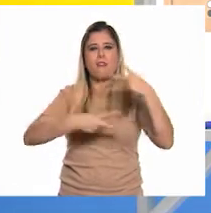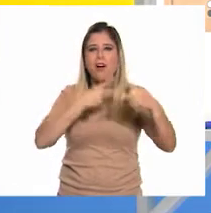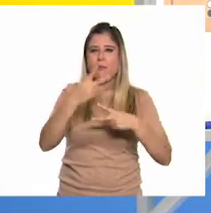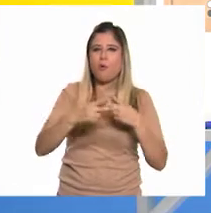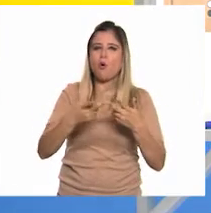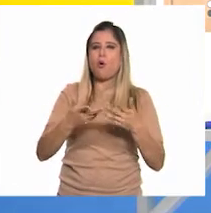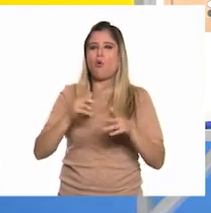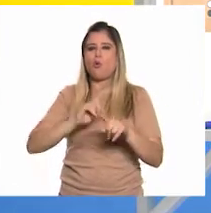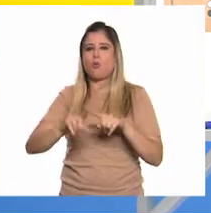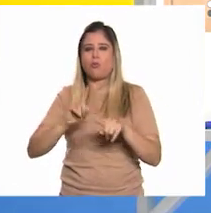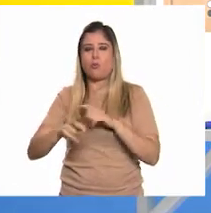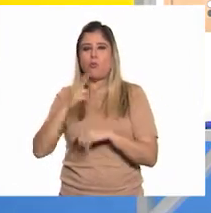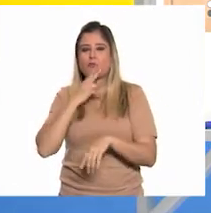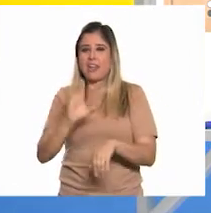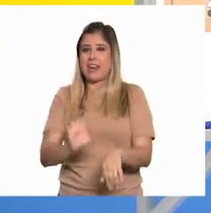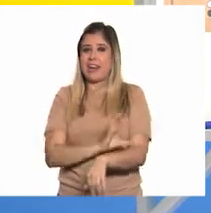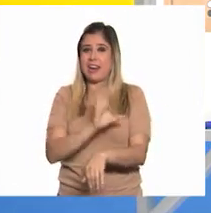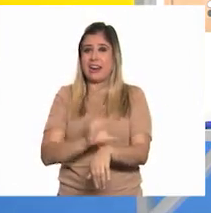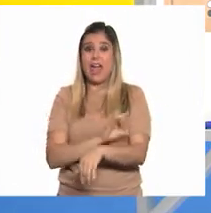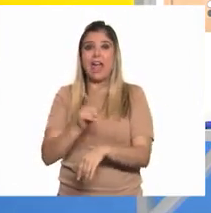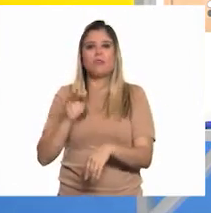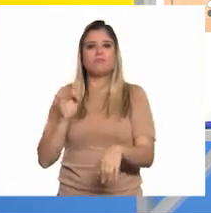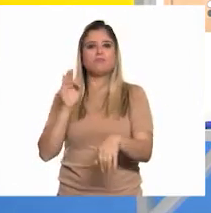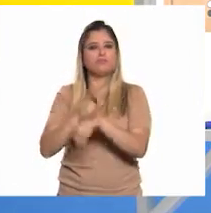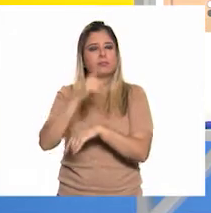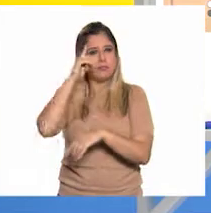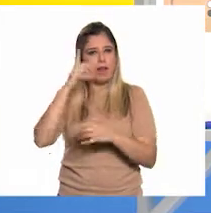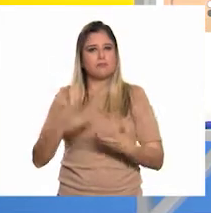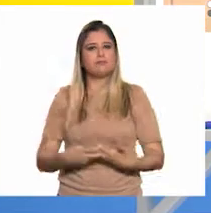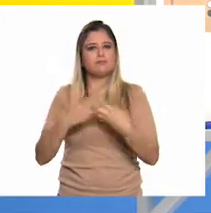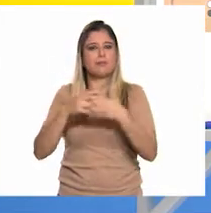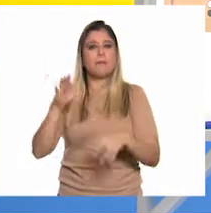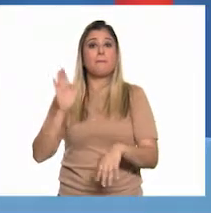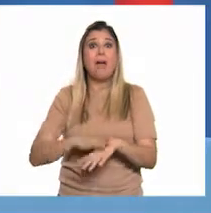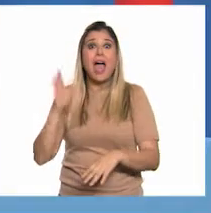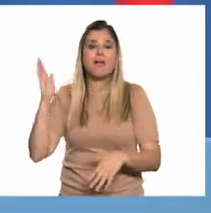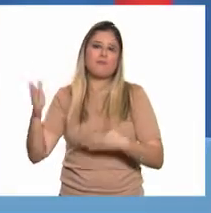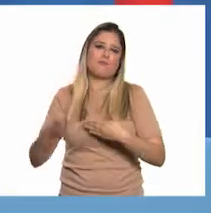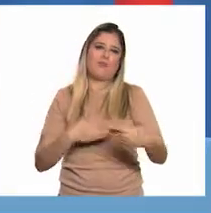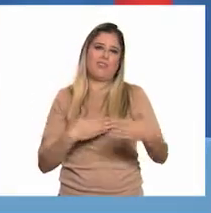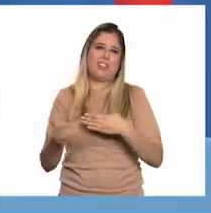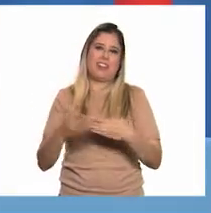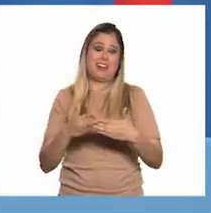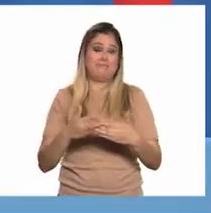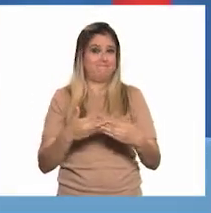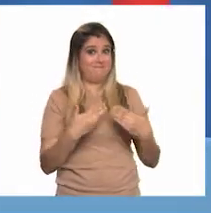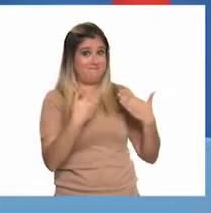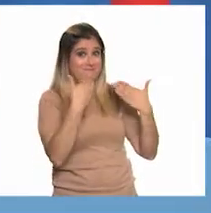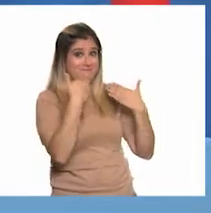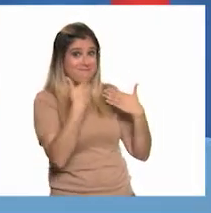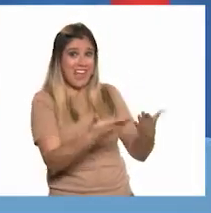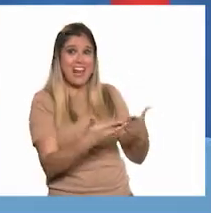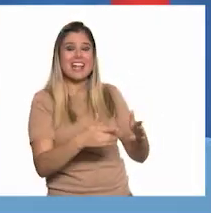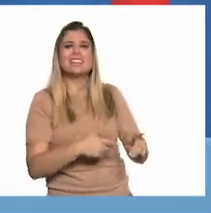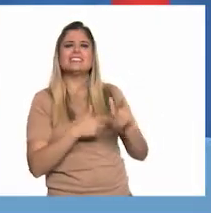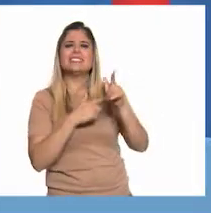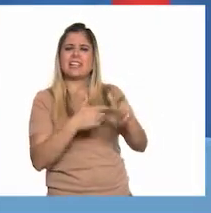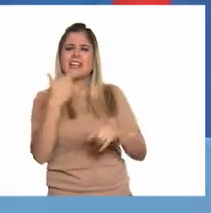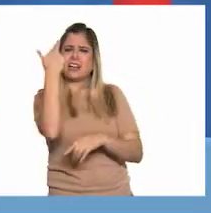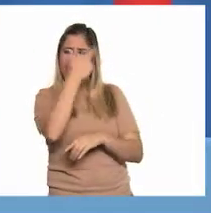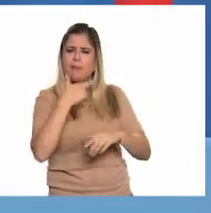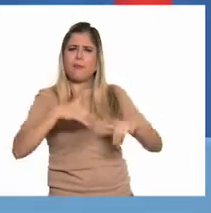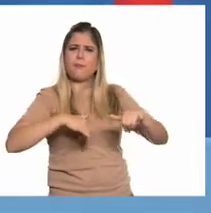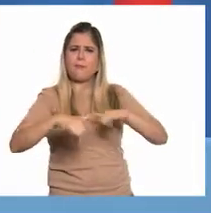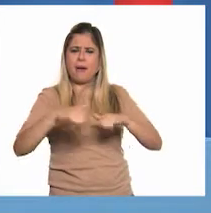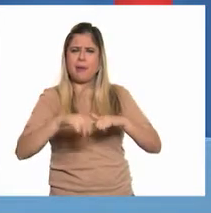introducción de energía eléctrica, se favoreció una industria más moderna. Muy bien. Continuemos analizando el mapa